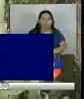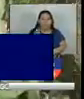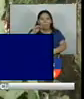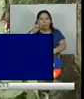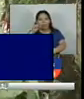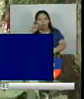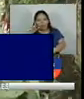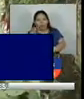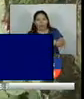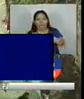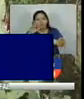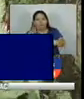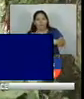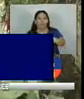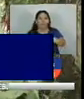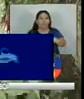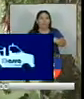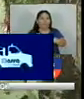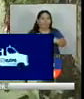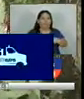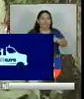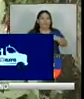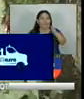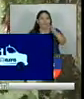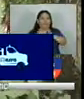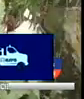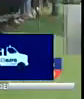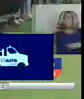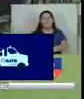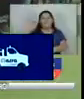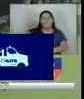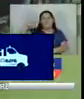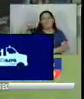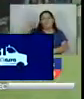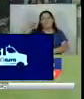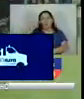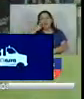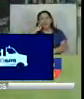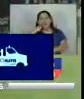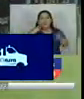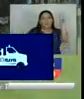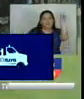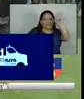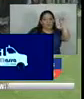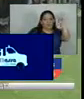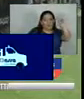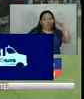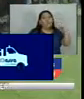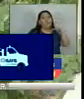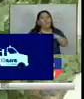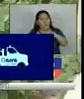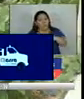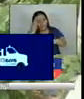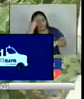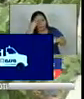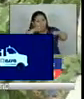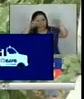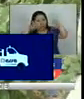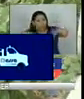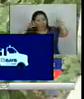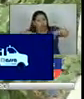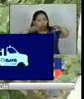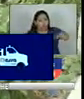la comunidad del éxito y la lotificación La Fiquita esto en San Salvador zona que cada invierno se inunda